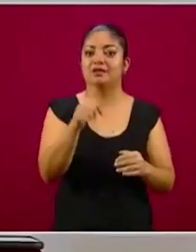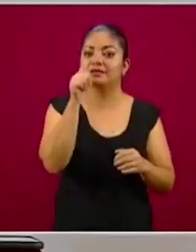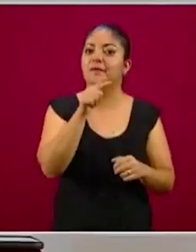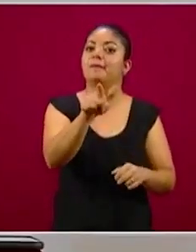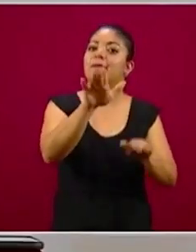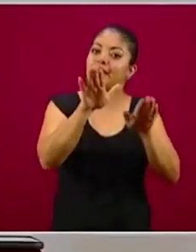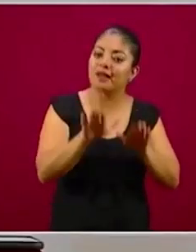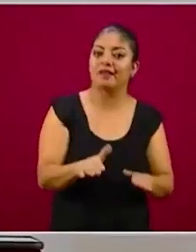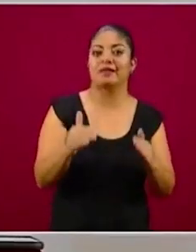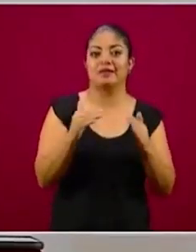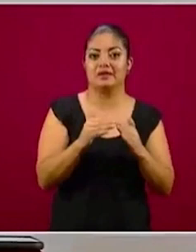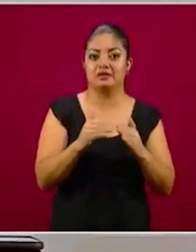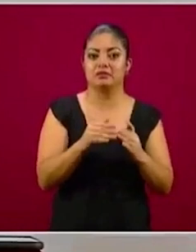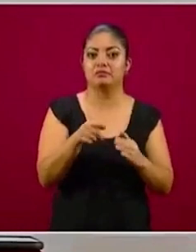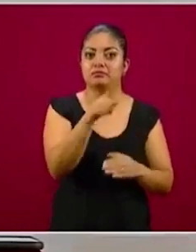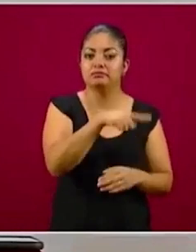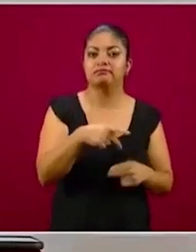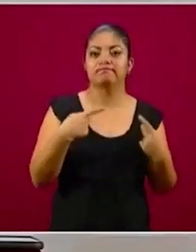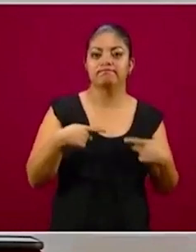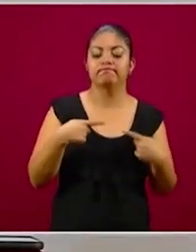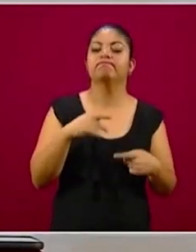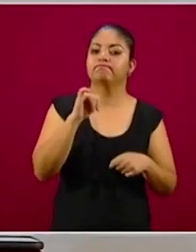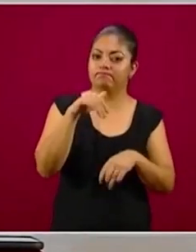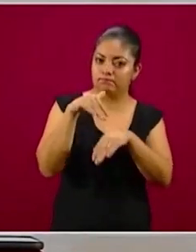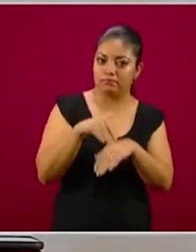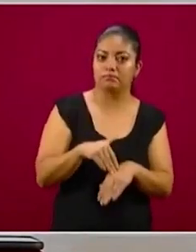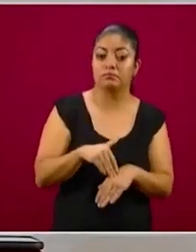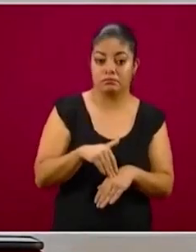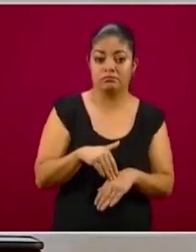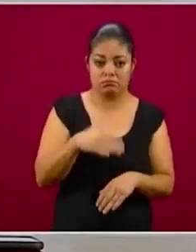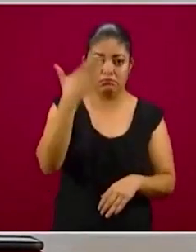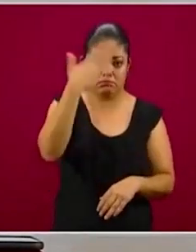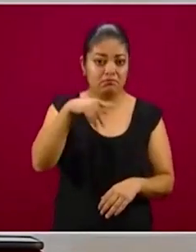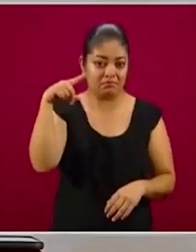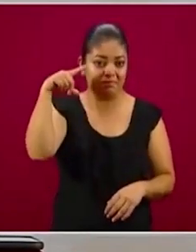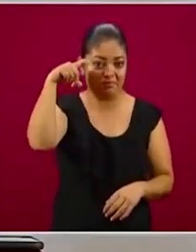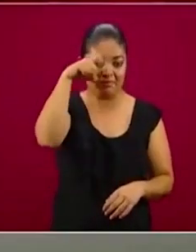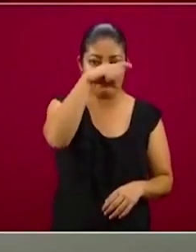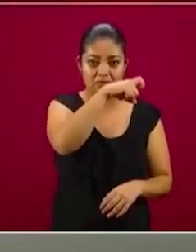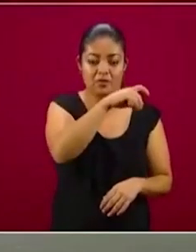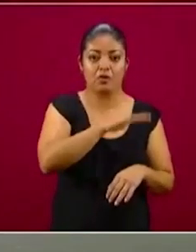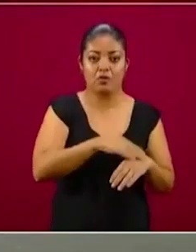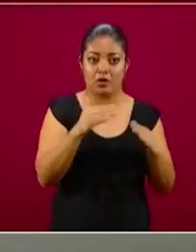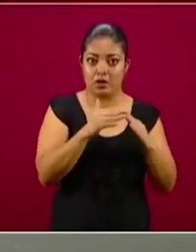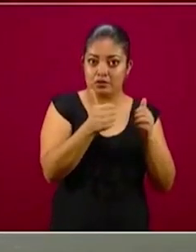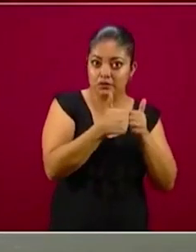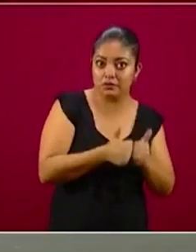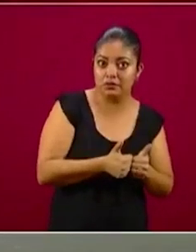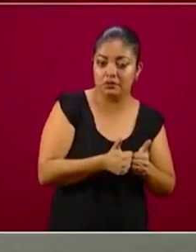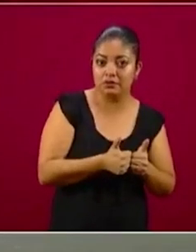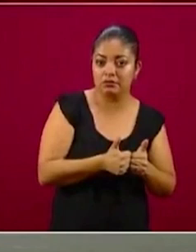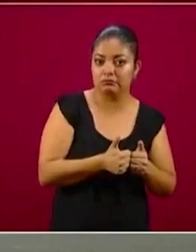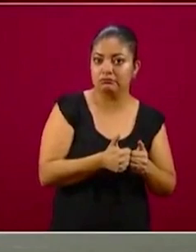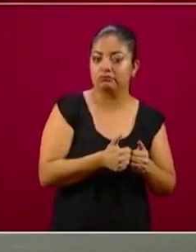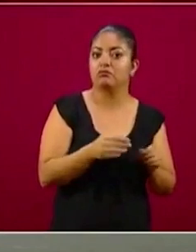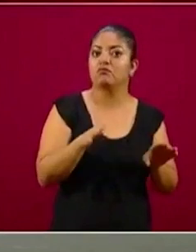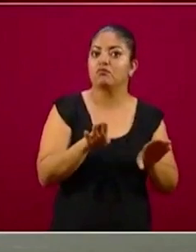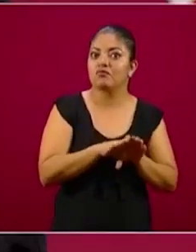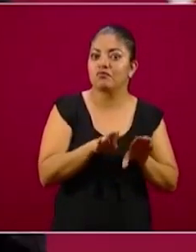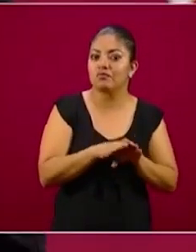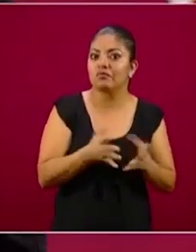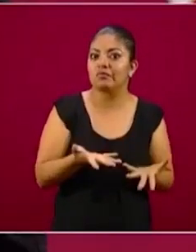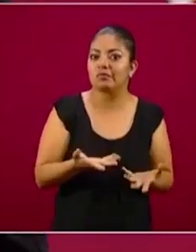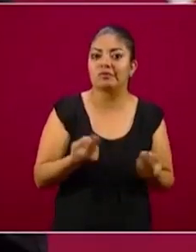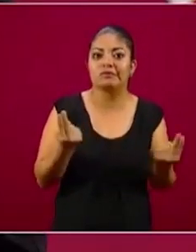quédate en casa y que se han quedado en casa, a pesar de las grandes dificultades que implica quedarse en casa cuando se